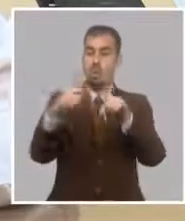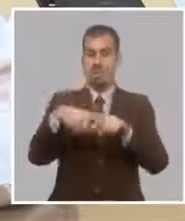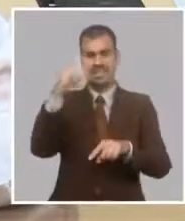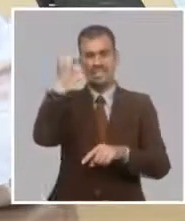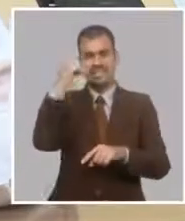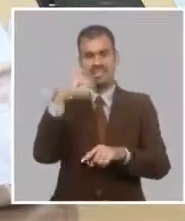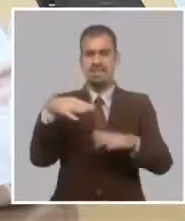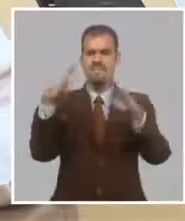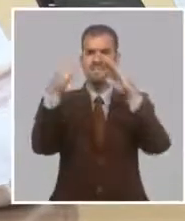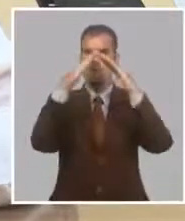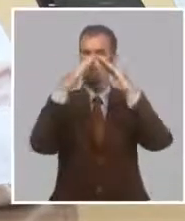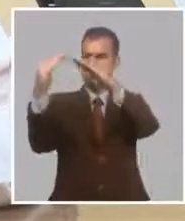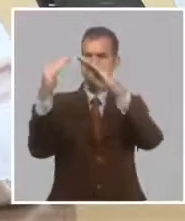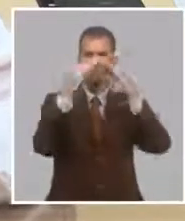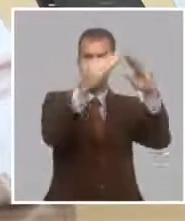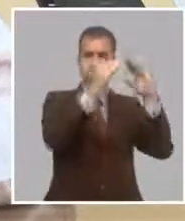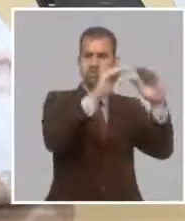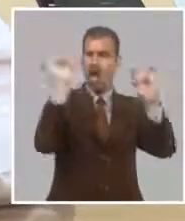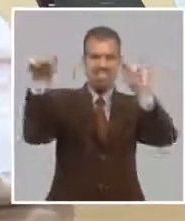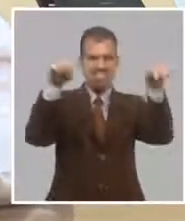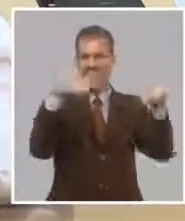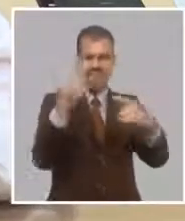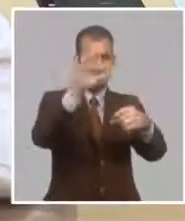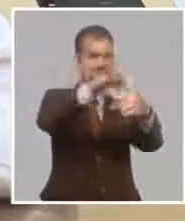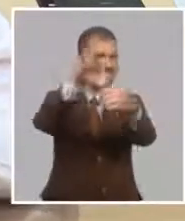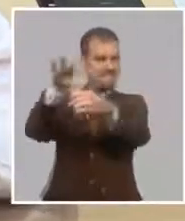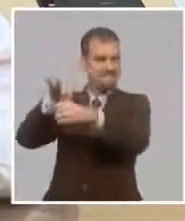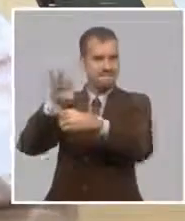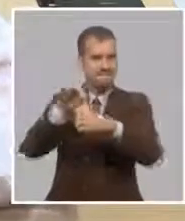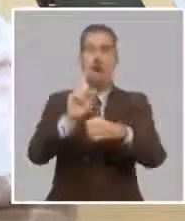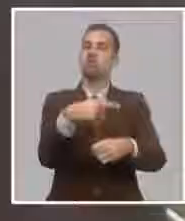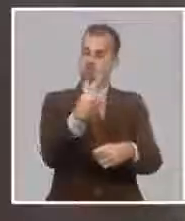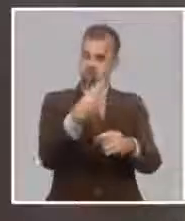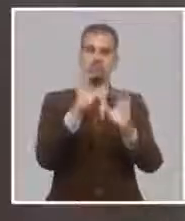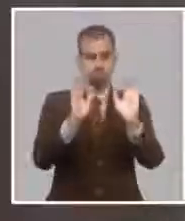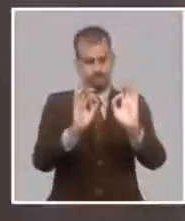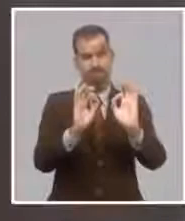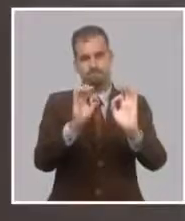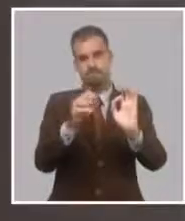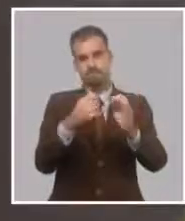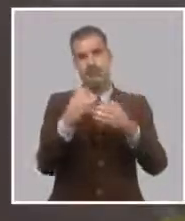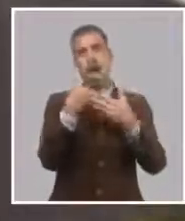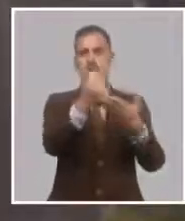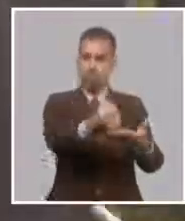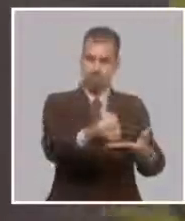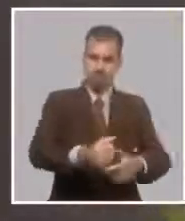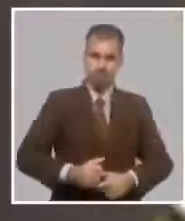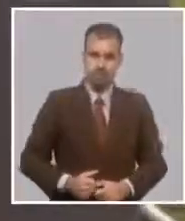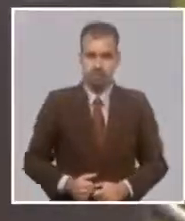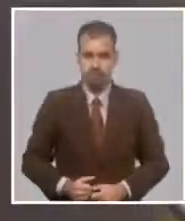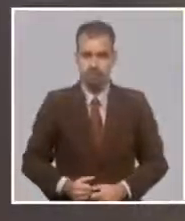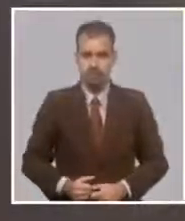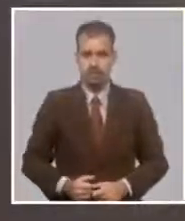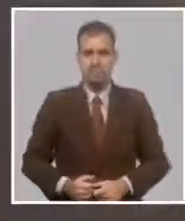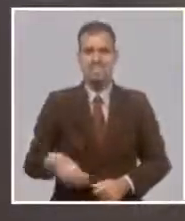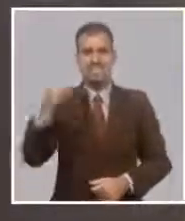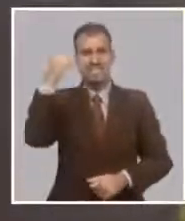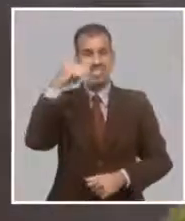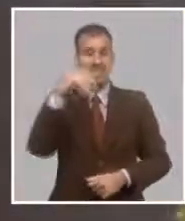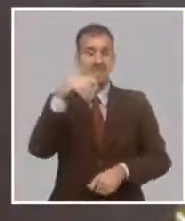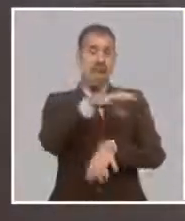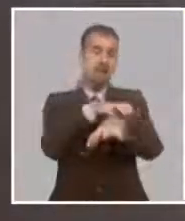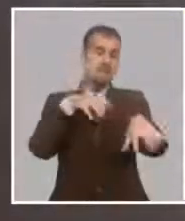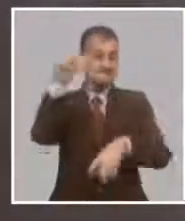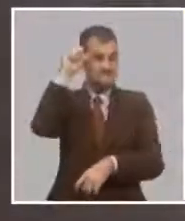alajas, casas de veraneo, que también están dentro de las disposiciones vigentes. Se incluye como garantía el ganado vacuno que no esté